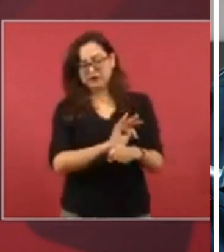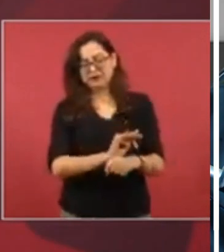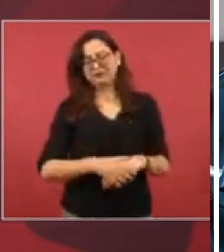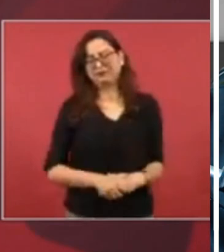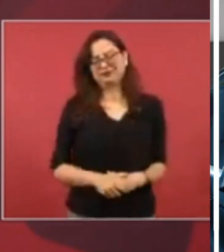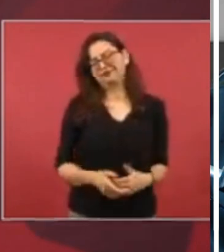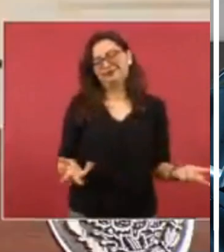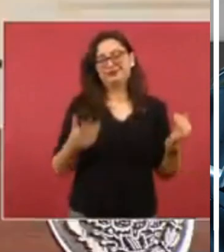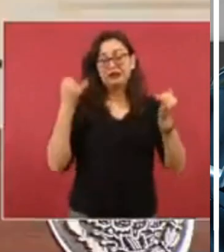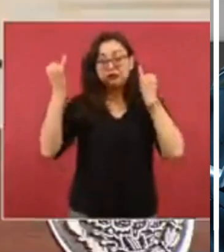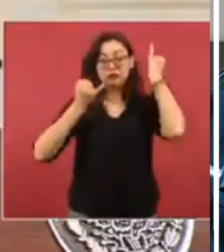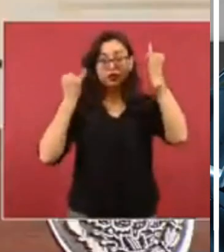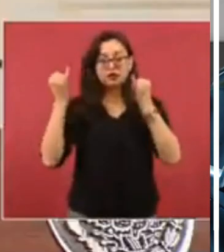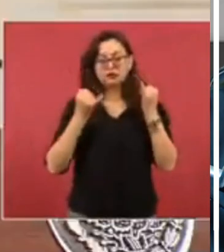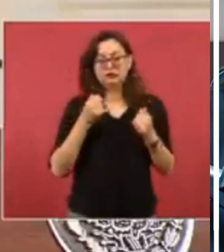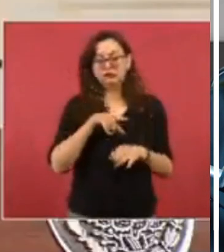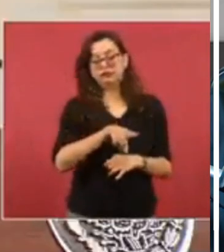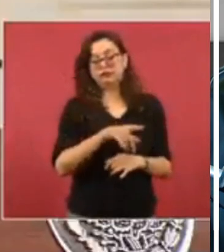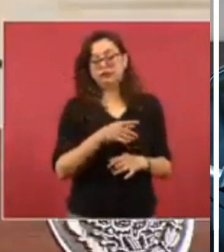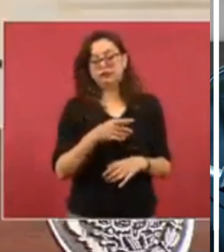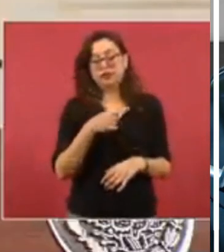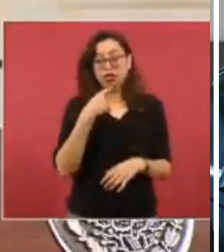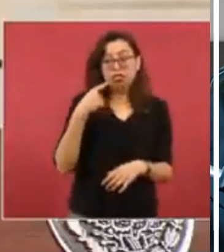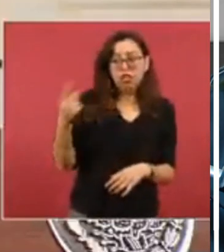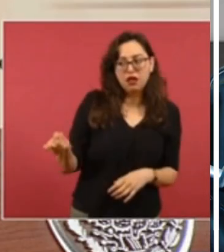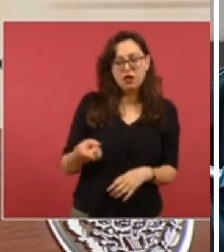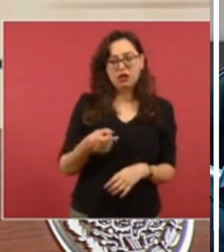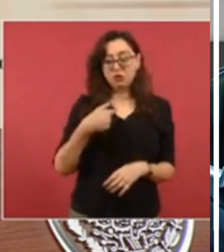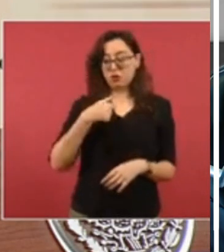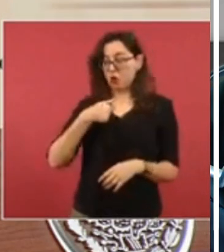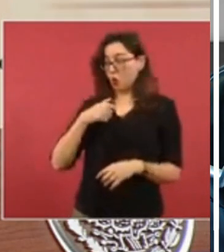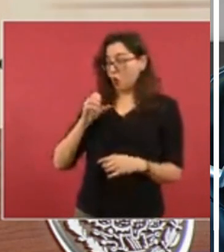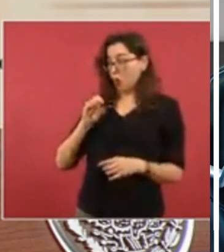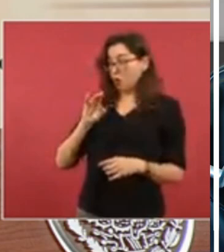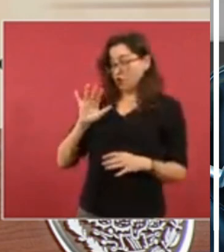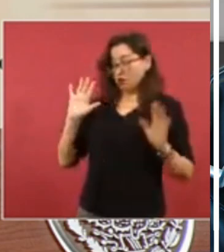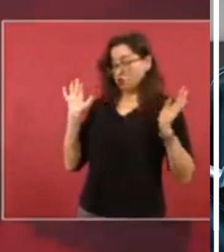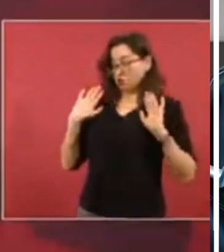se trata de Ovidio,